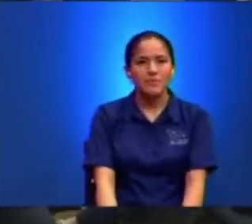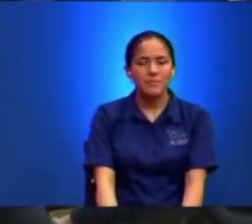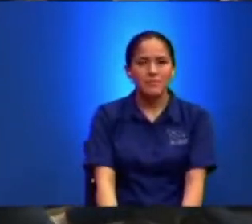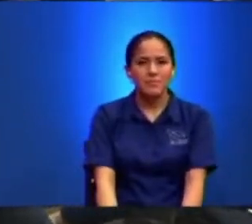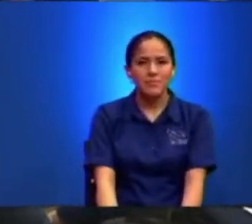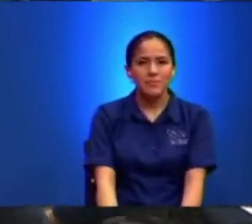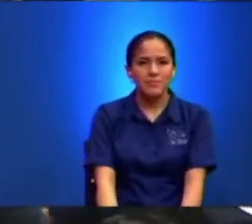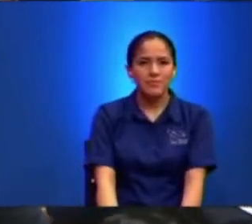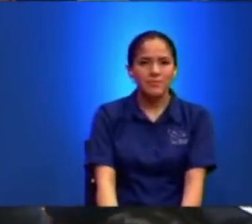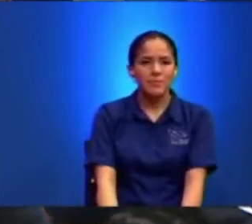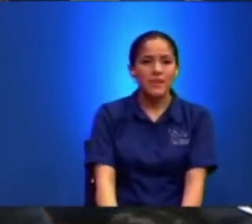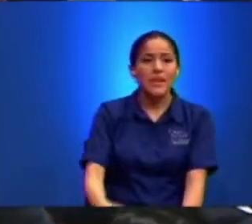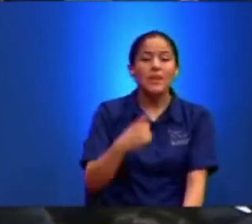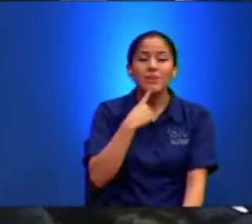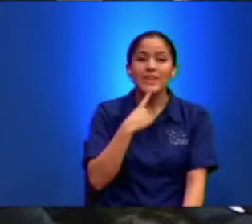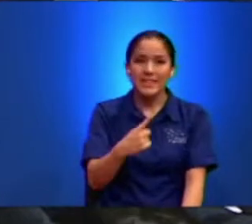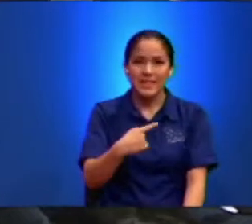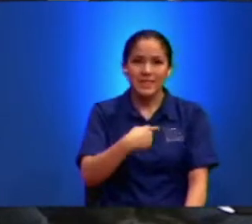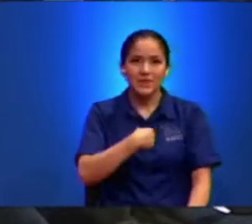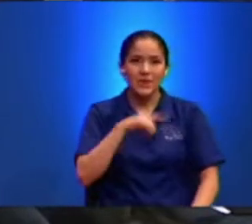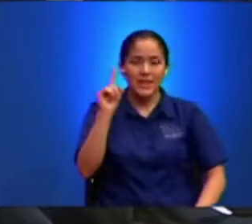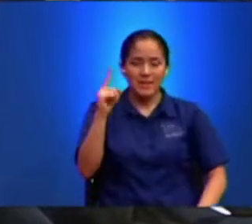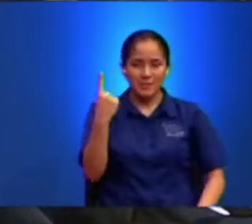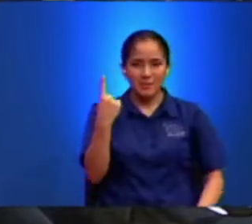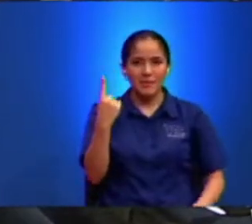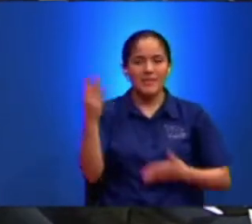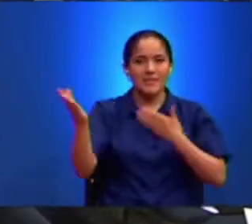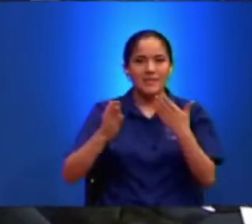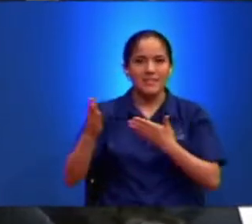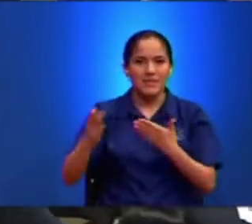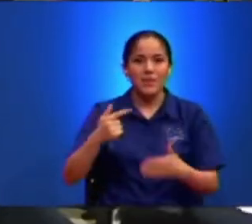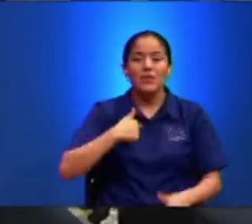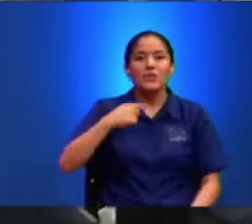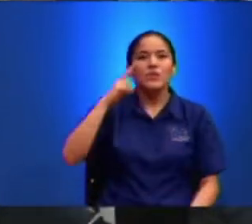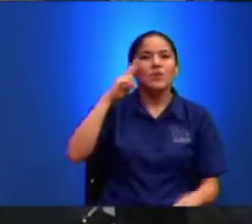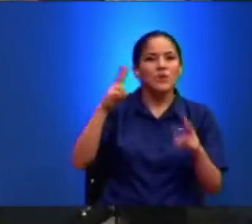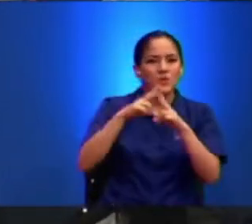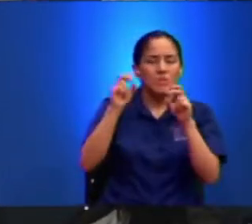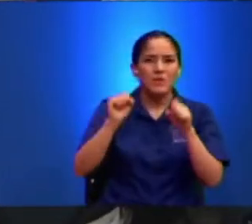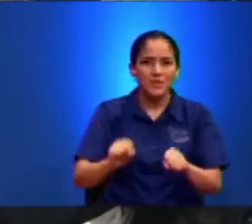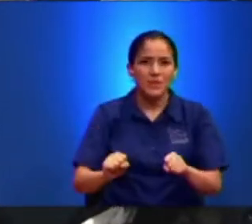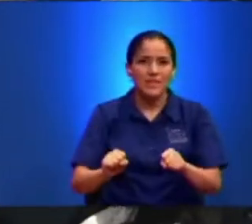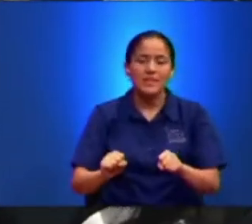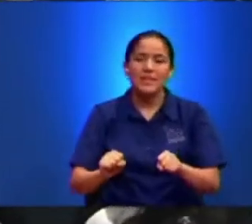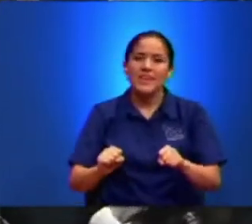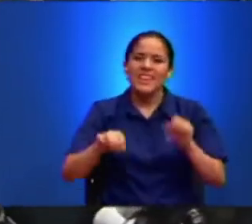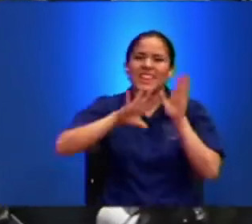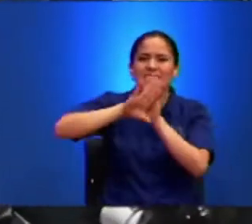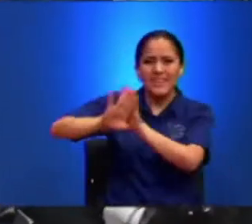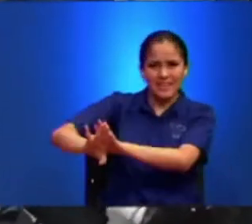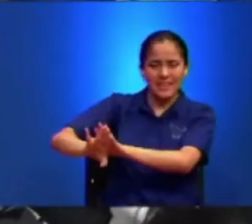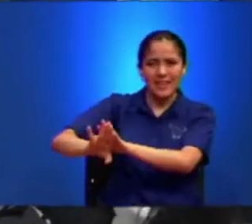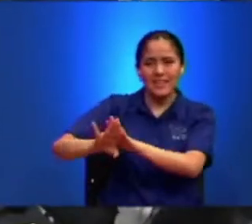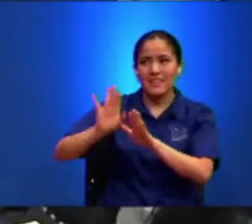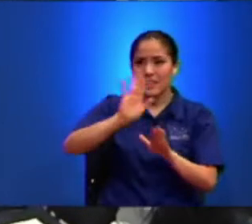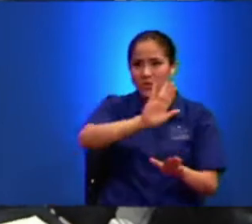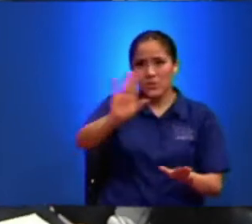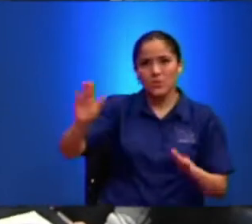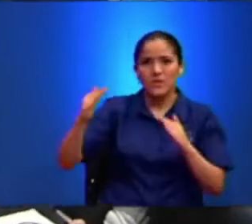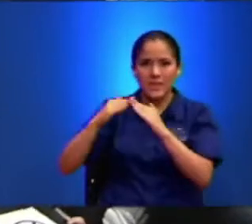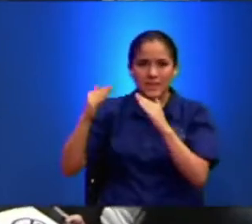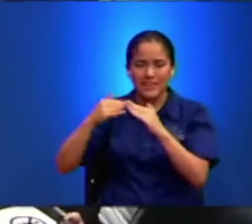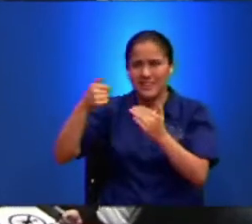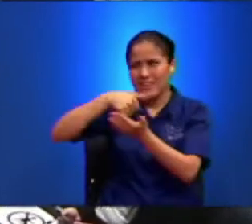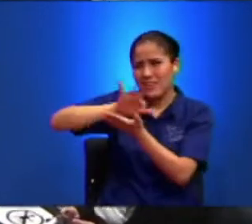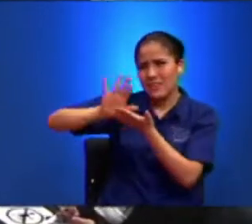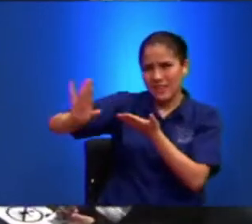Y como le decía En el primer servicio Yo conozco Gente que fue Rechazada De tal manera En sus hogares Cuando se convirtieron Al evangelio Que los echaron